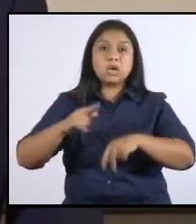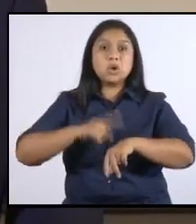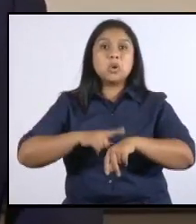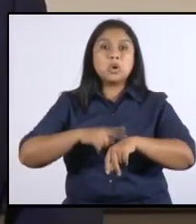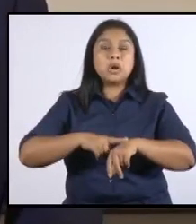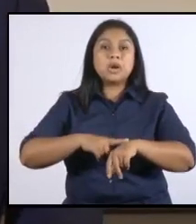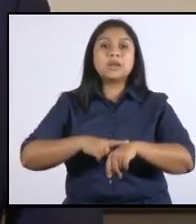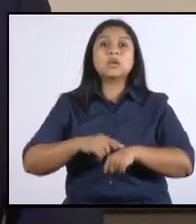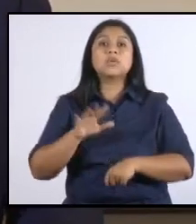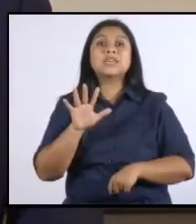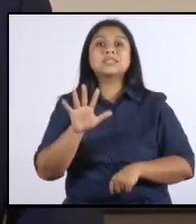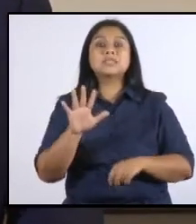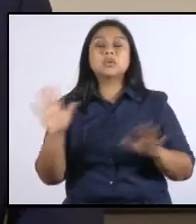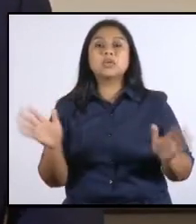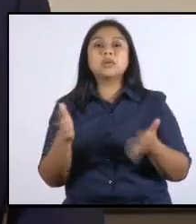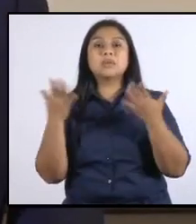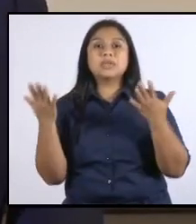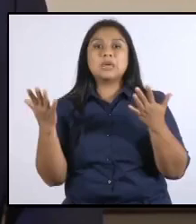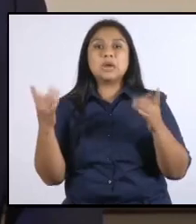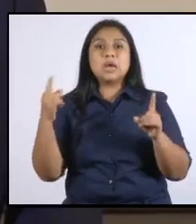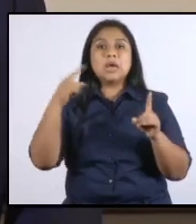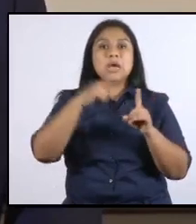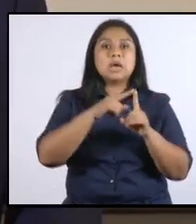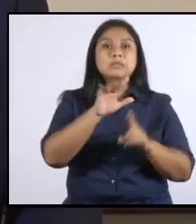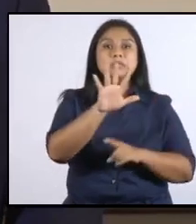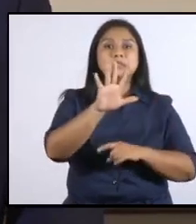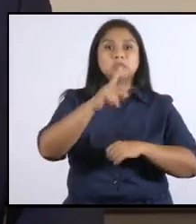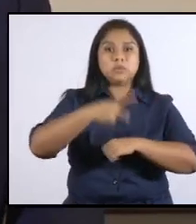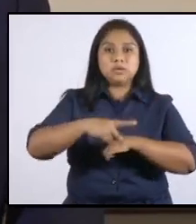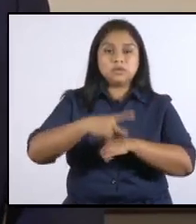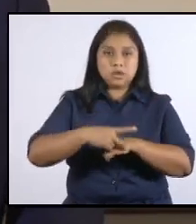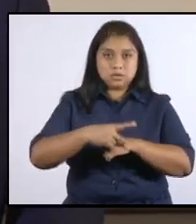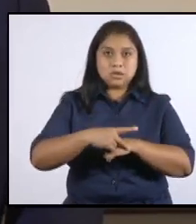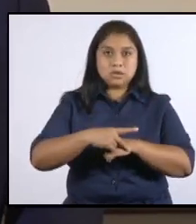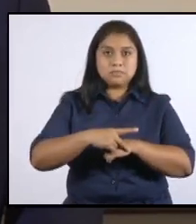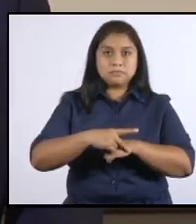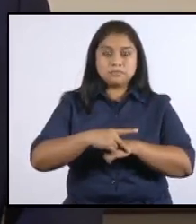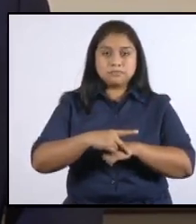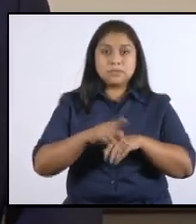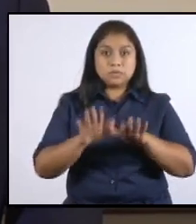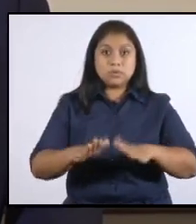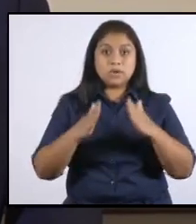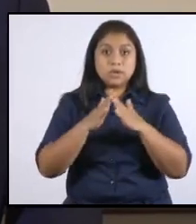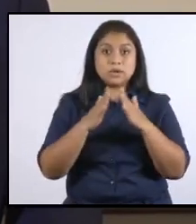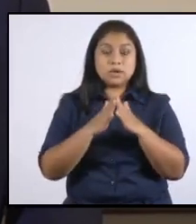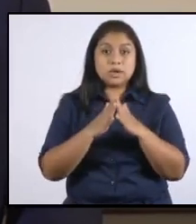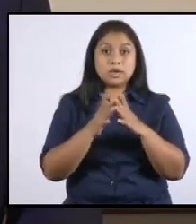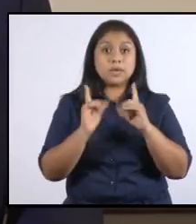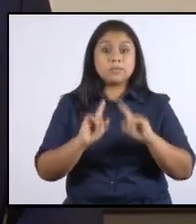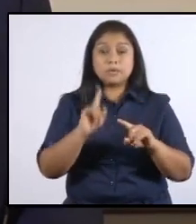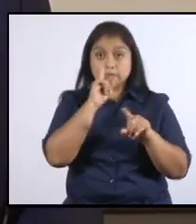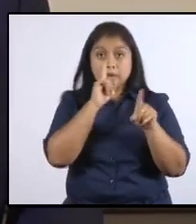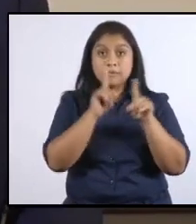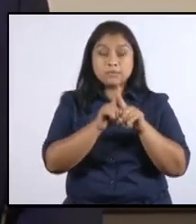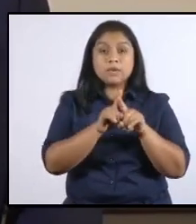será de 5 de la mañana a 5 de la tarde, sin olvidar que cualquier persona